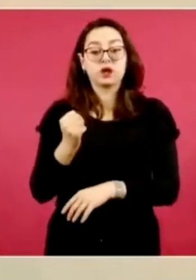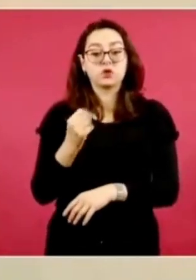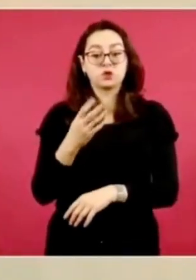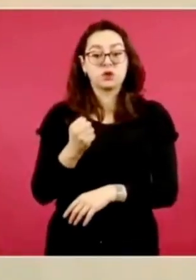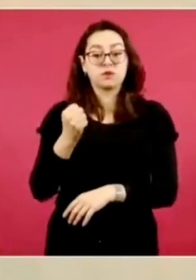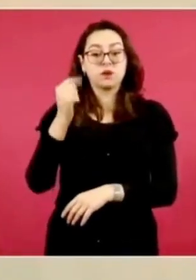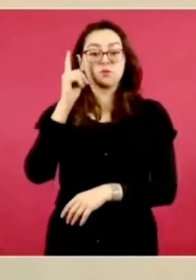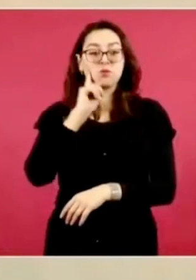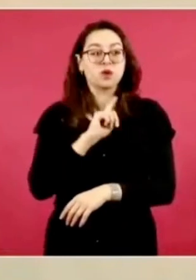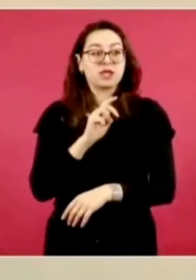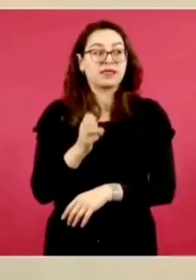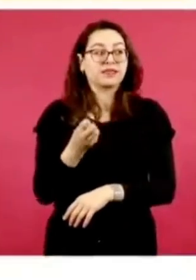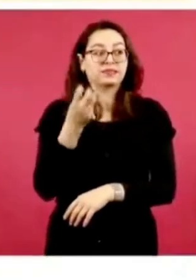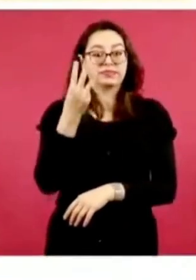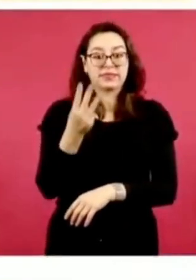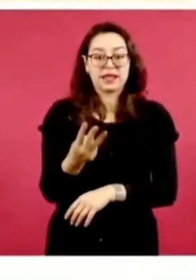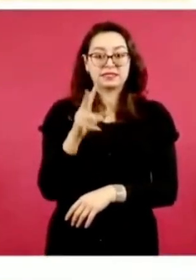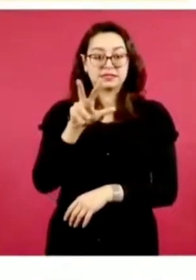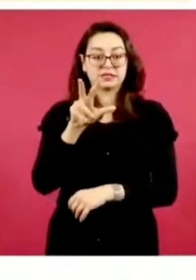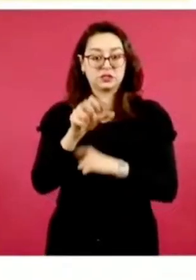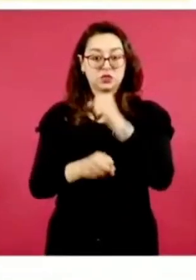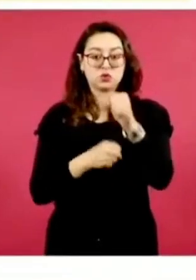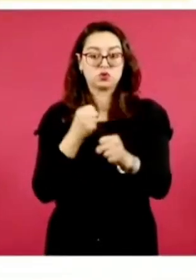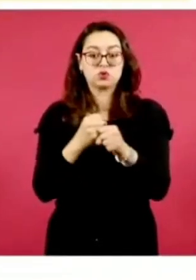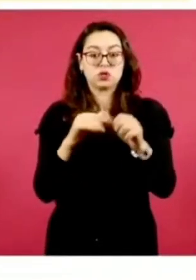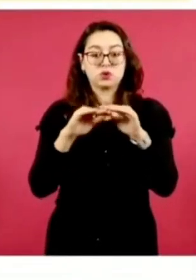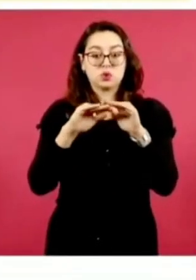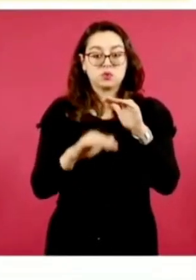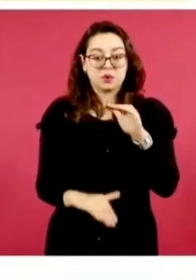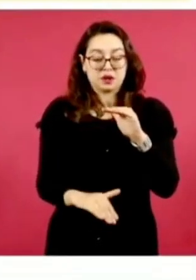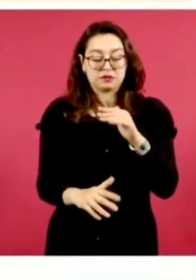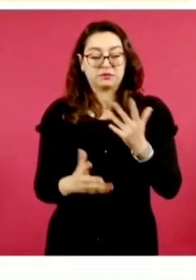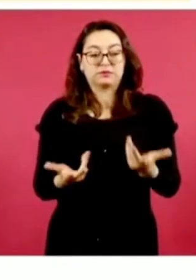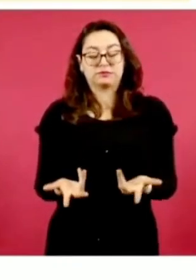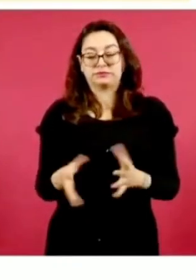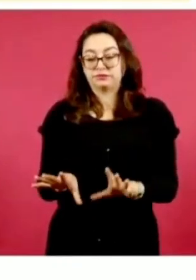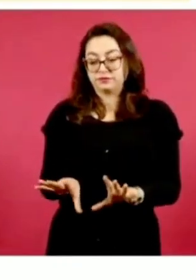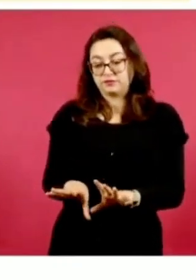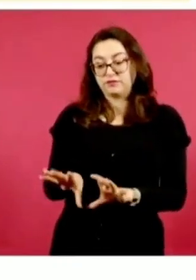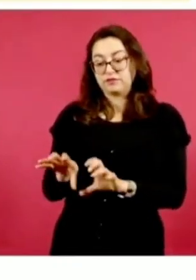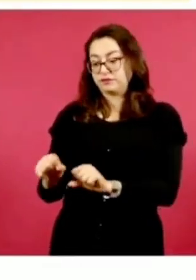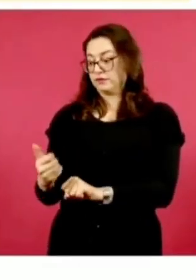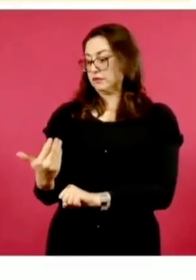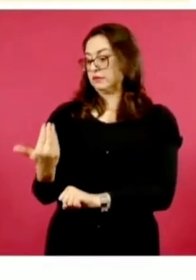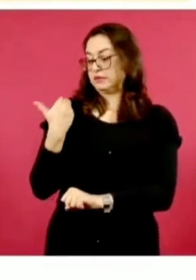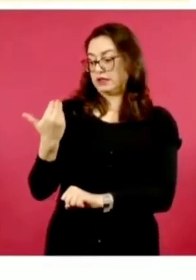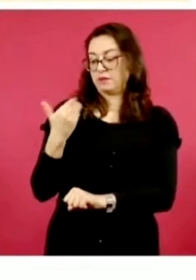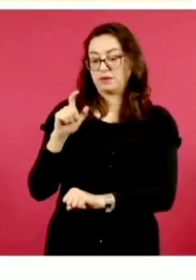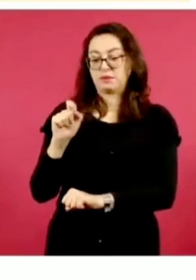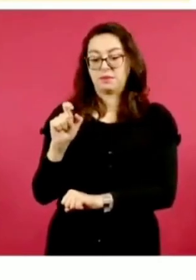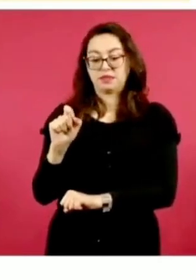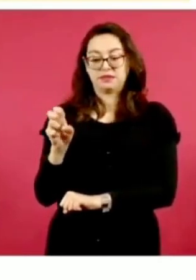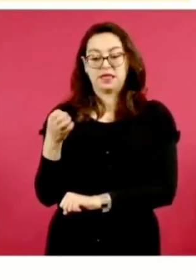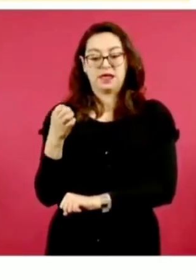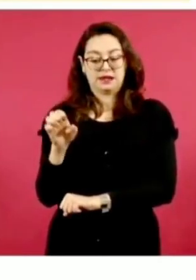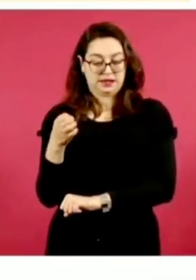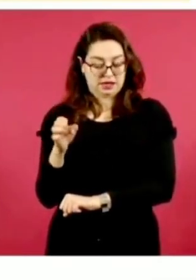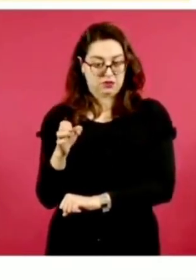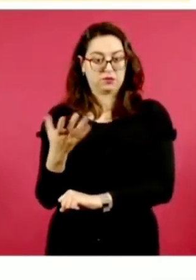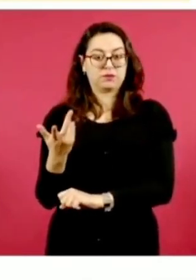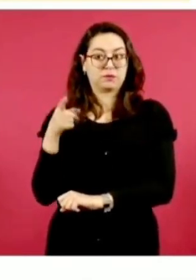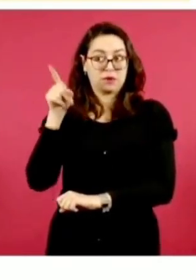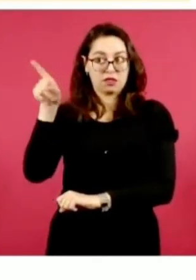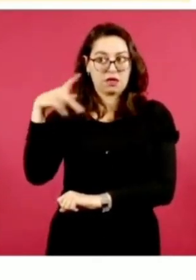menores de edad. Su detención ocurre el 20 de enero del 24 en una gasolinera de Amozoc, Puebla.